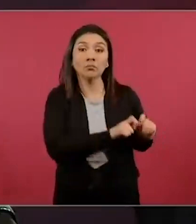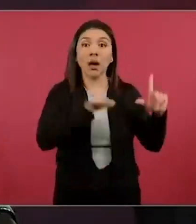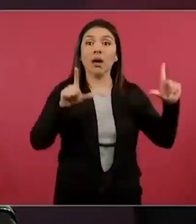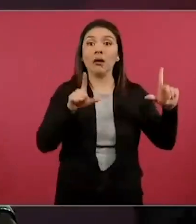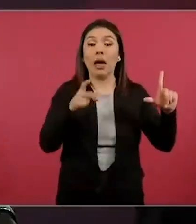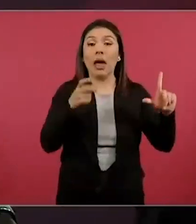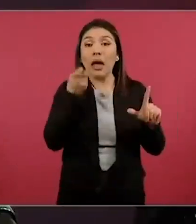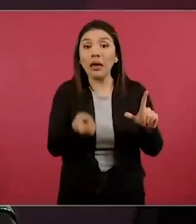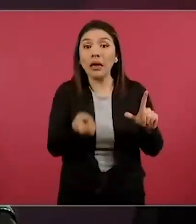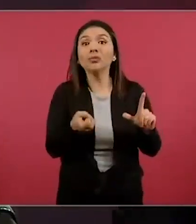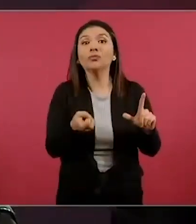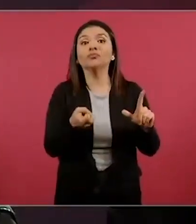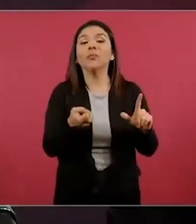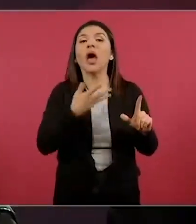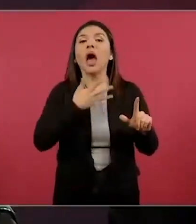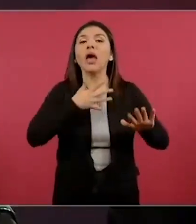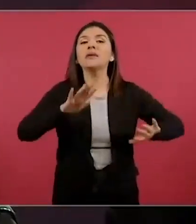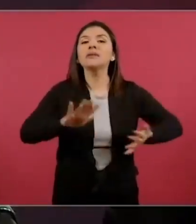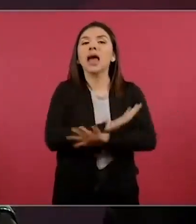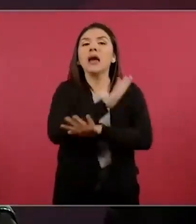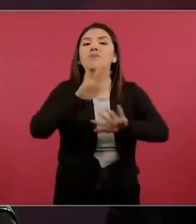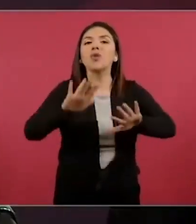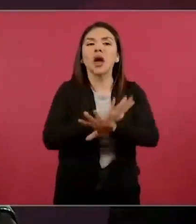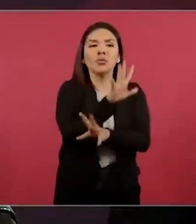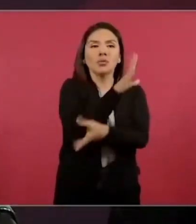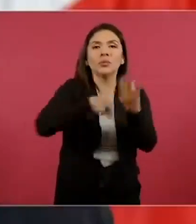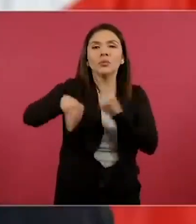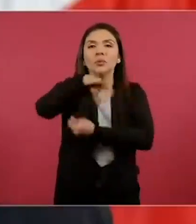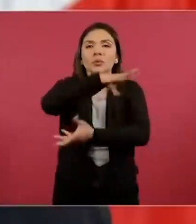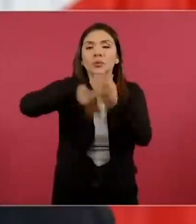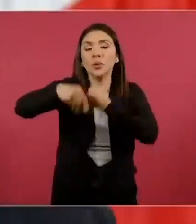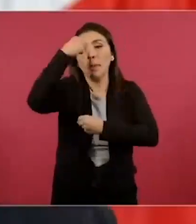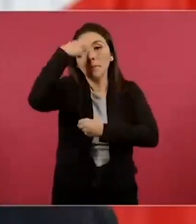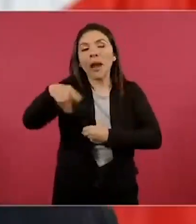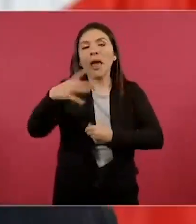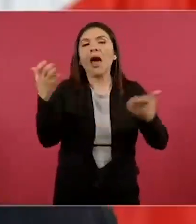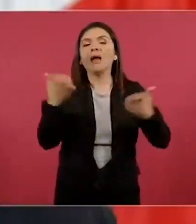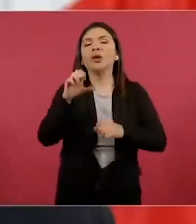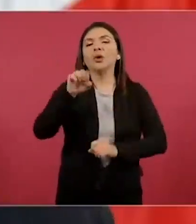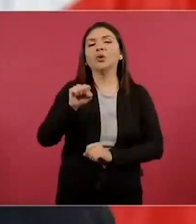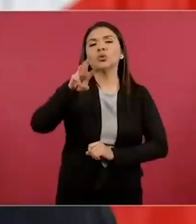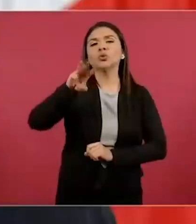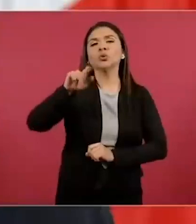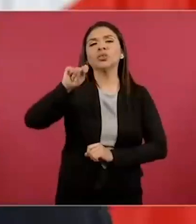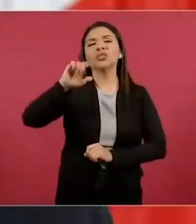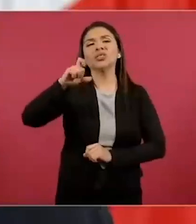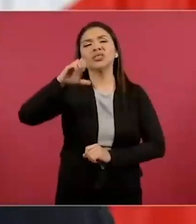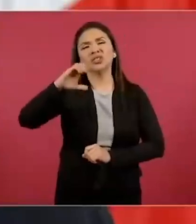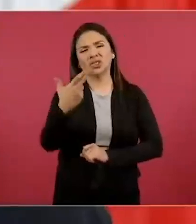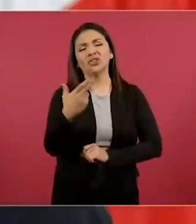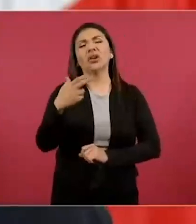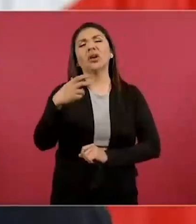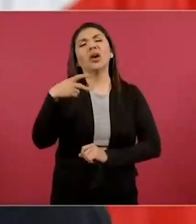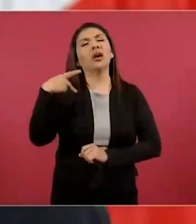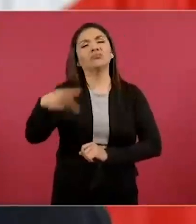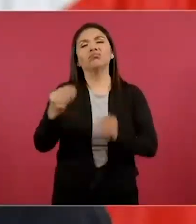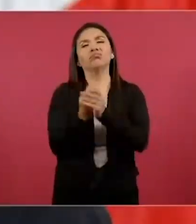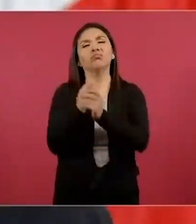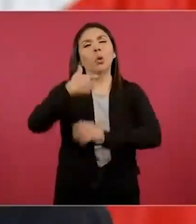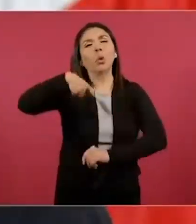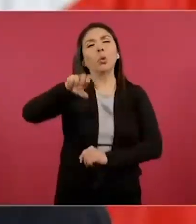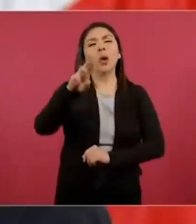se empiezan a hacer migraciones para que solamente se haga un switch de URL y quede el de